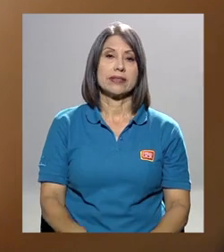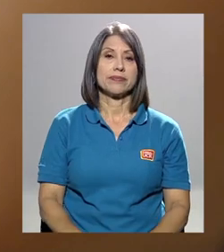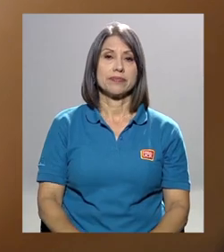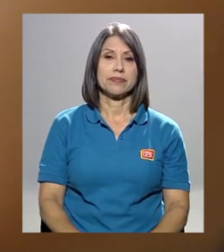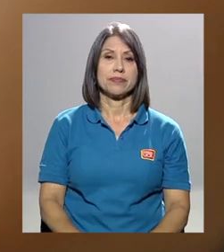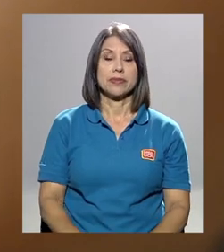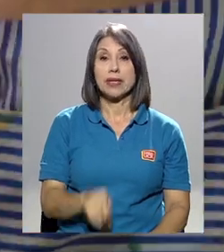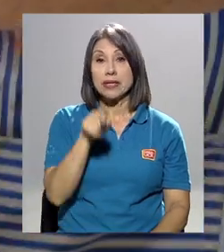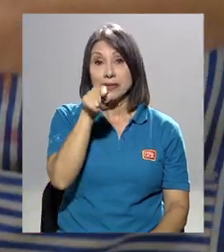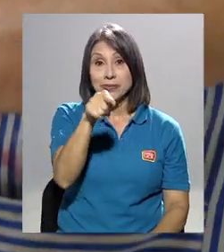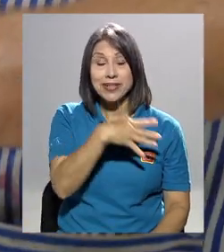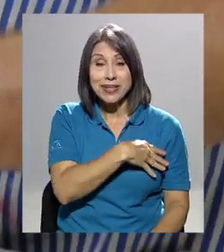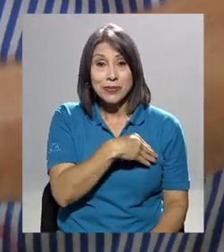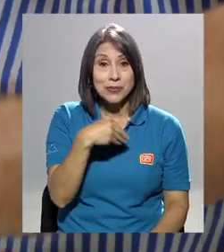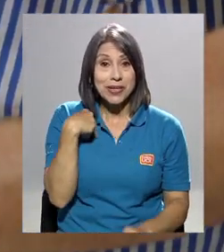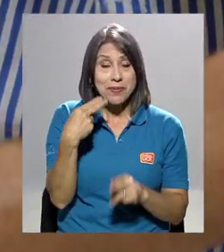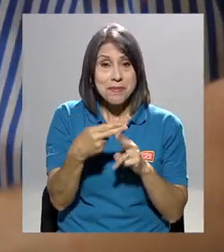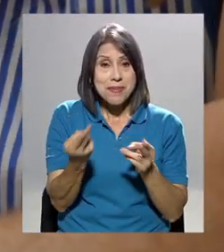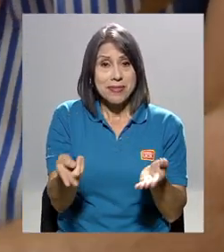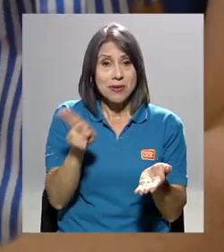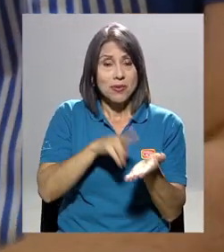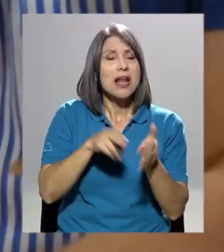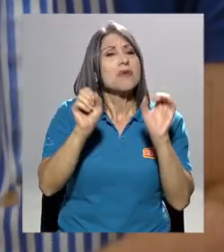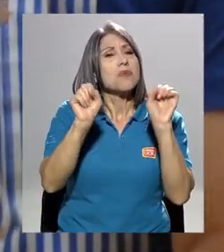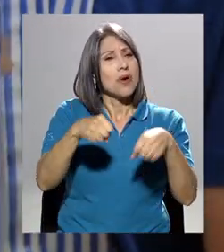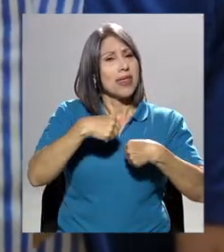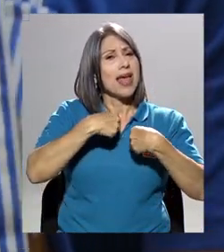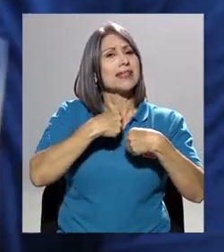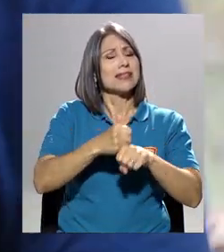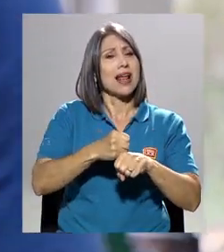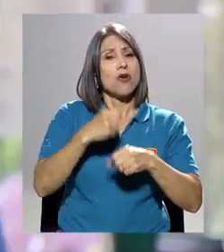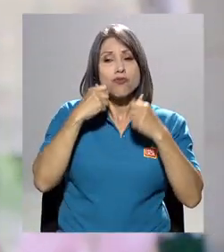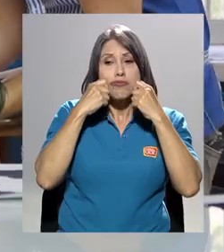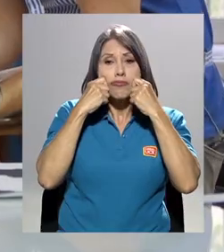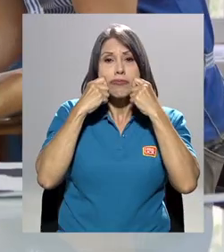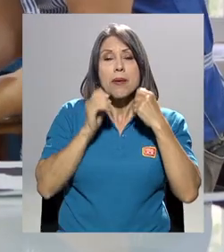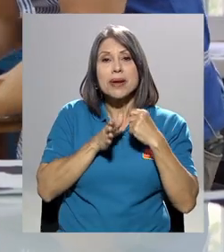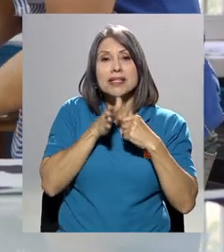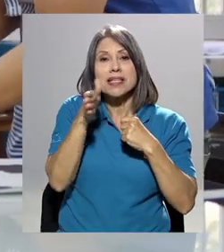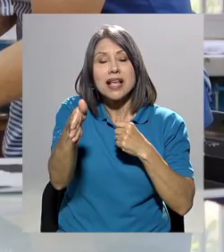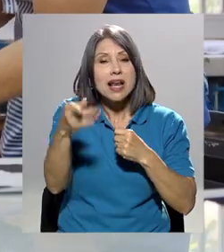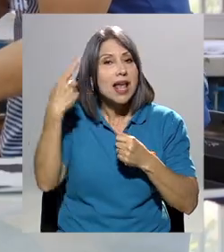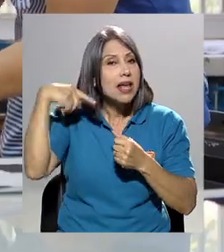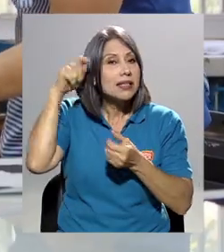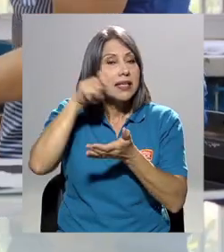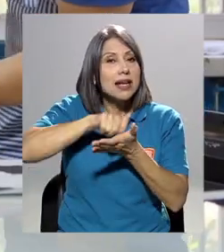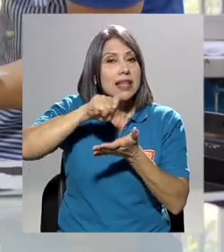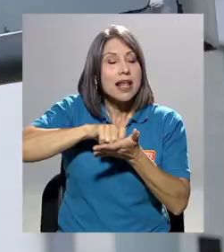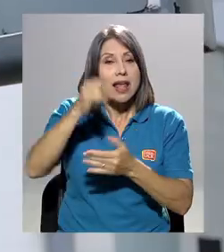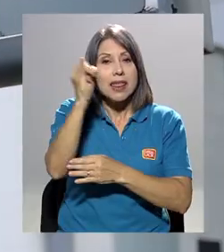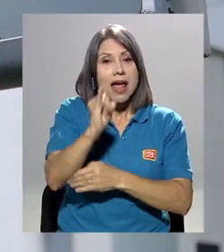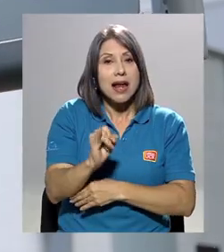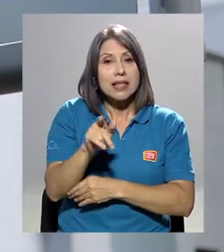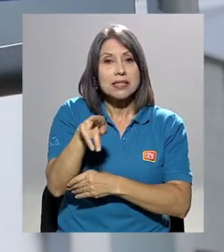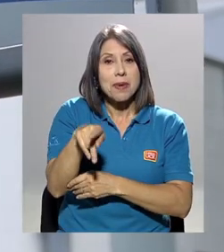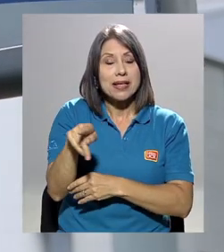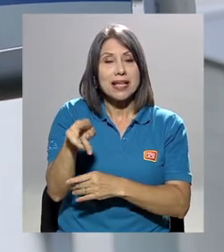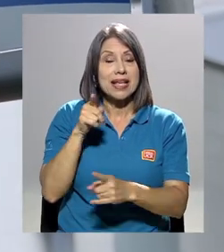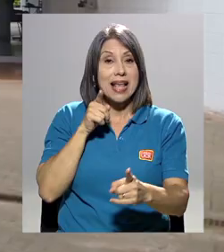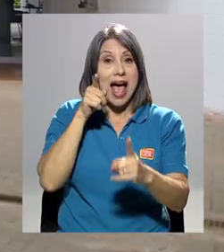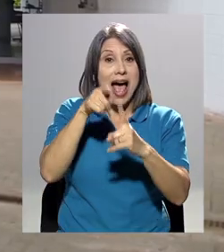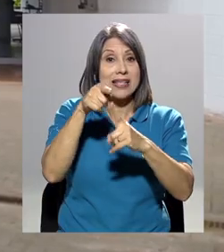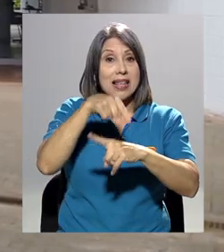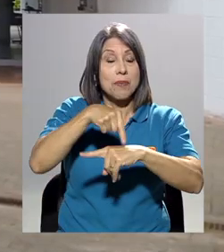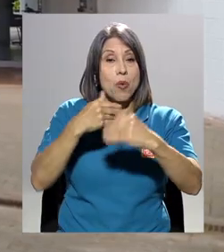Si a usted le gustaría matricularse, puede hacerlo de forma presencial en la Secretaría de Artes Plásticas hasta el 4 de